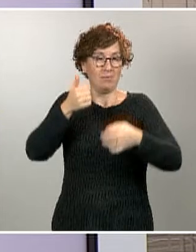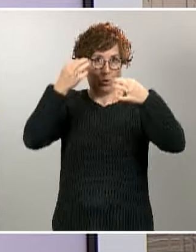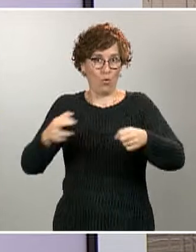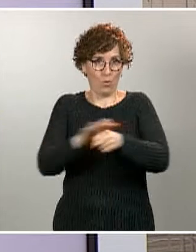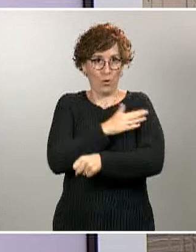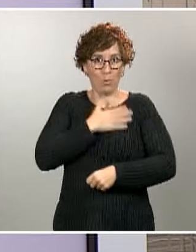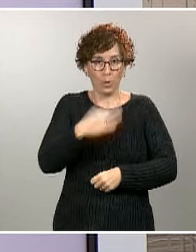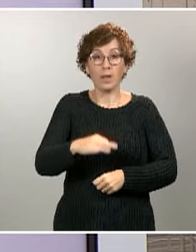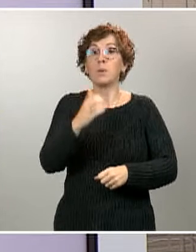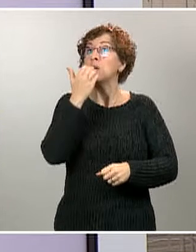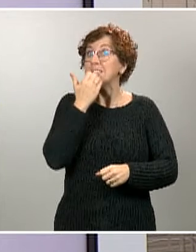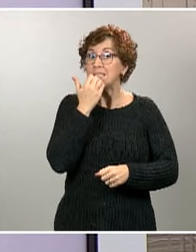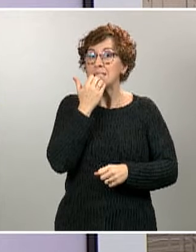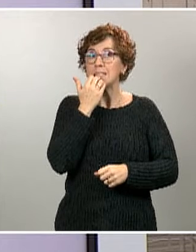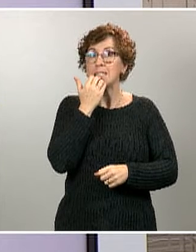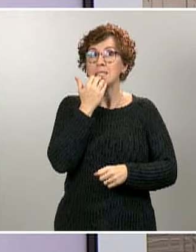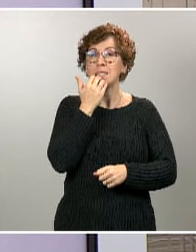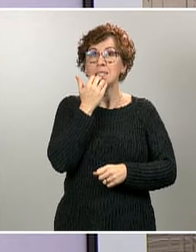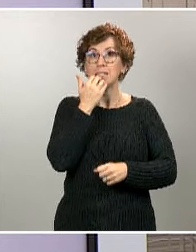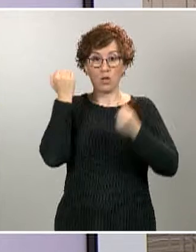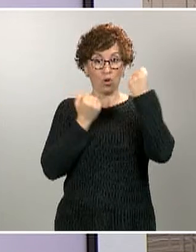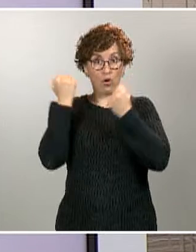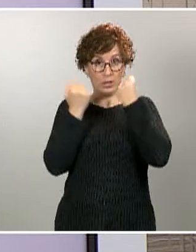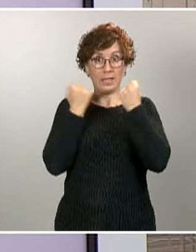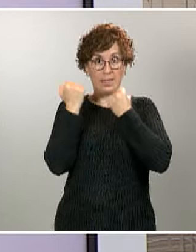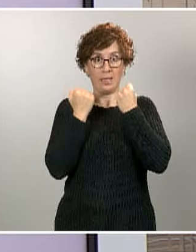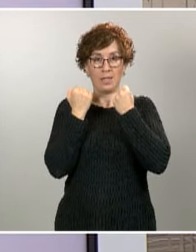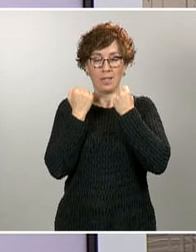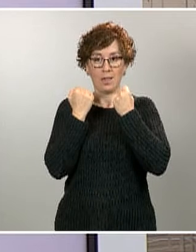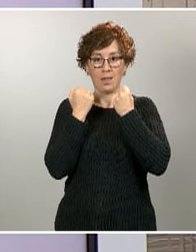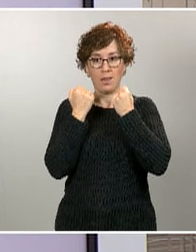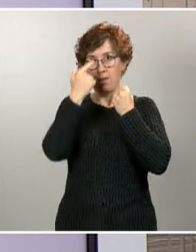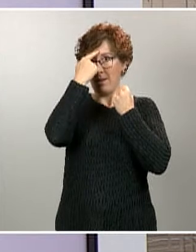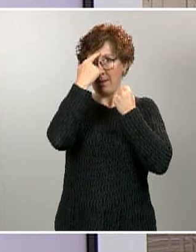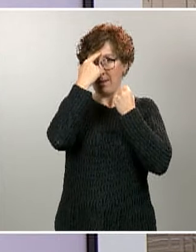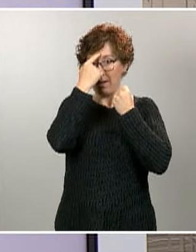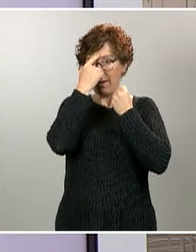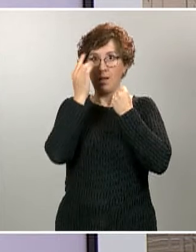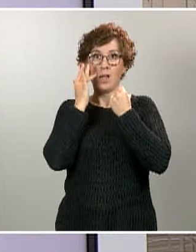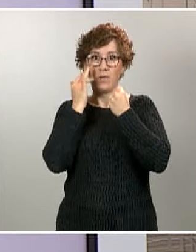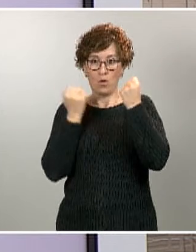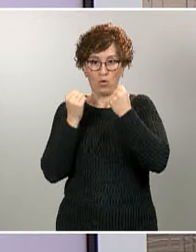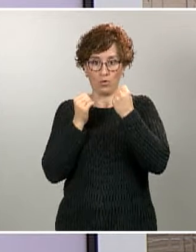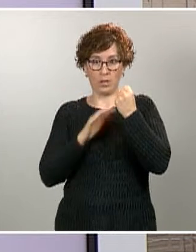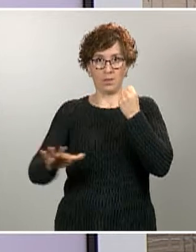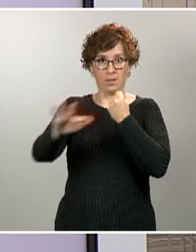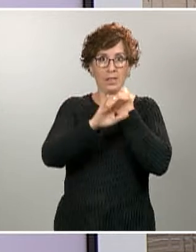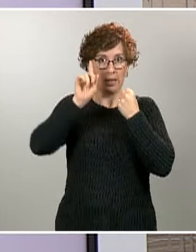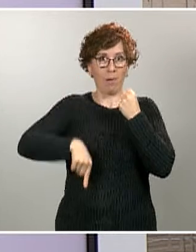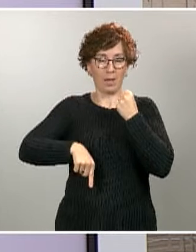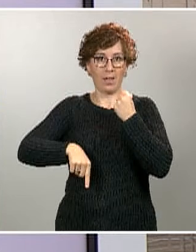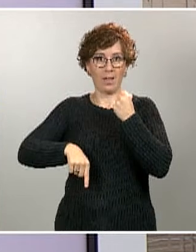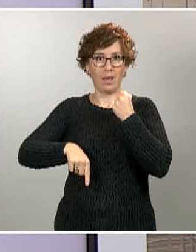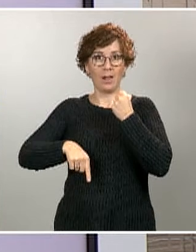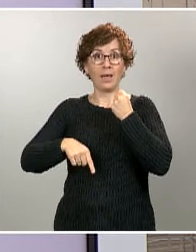con un turismo, es también muy importante extremar las medidas de limpieza del vehículo y evitar que se viaje más de una persona por